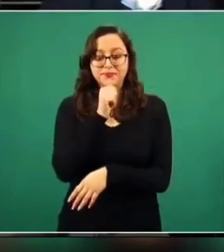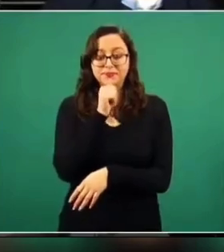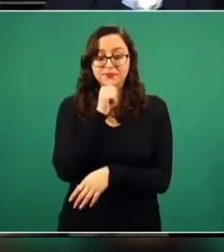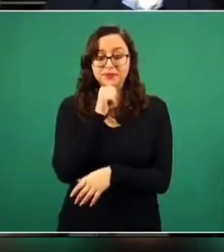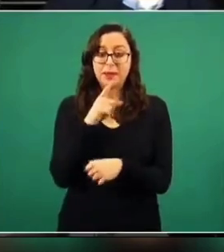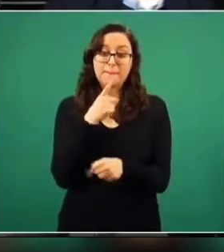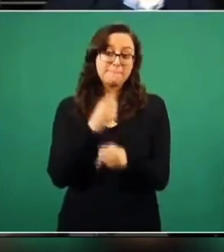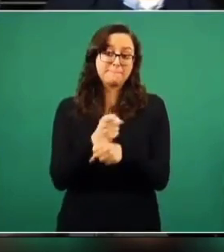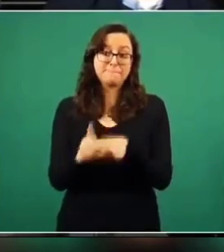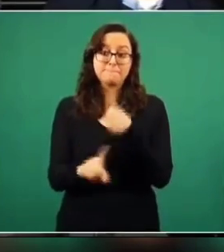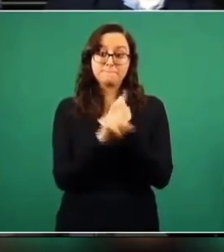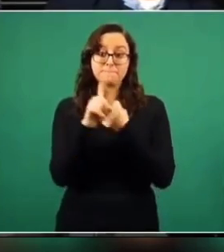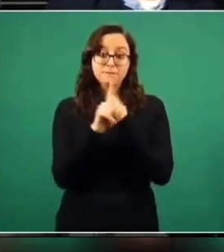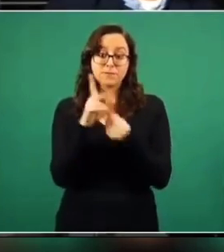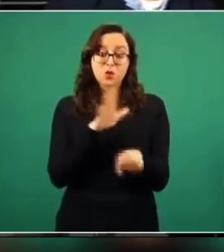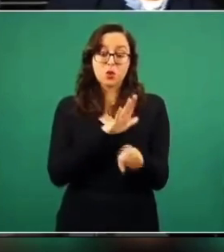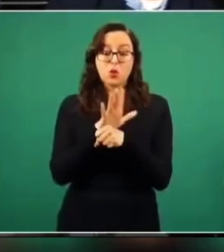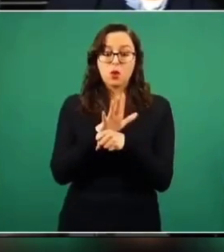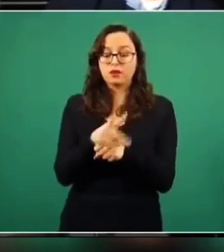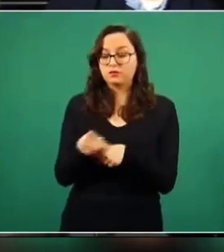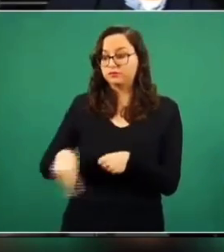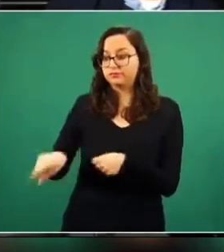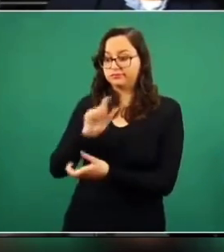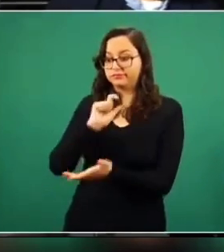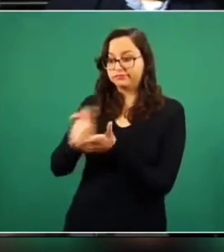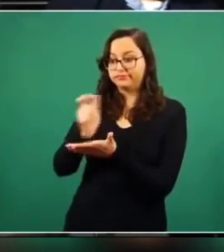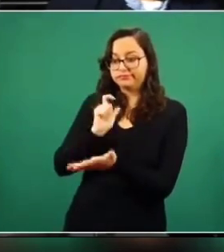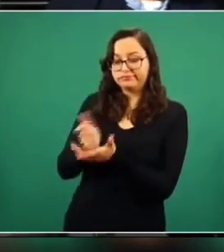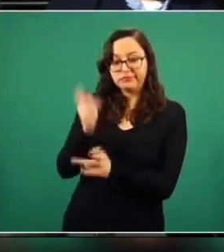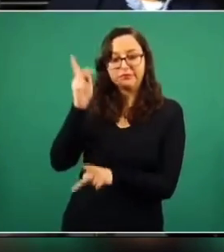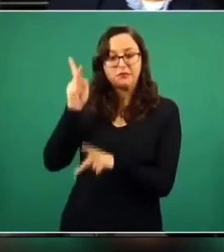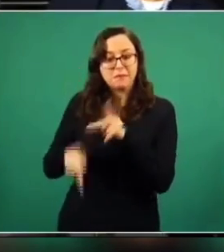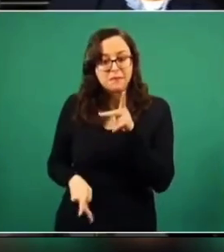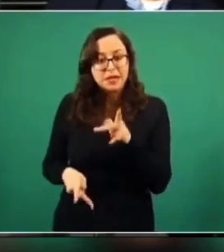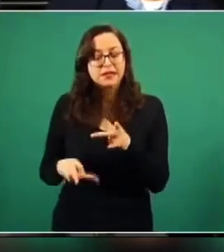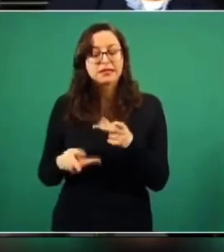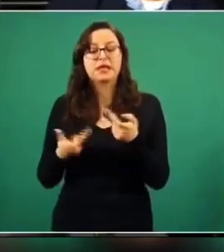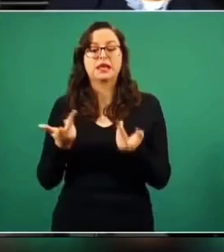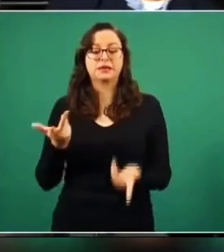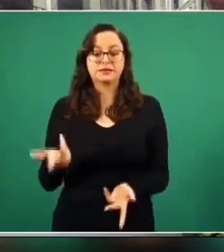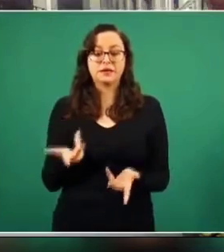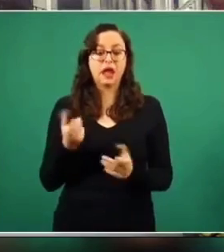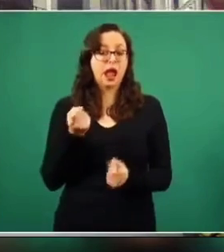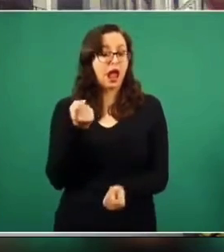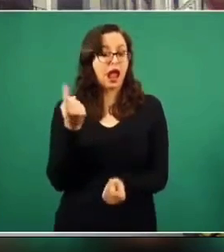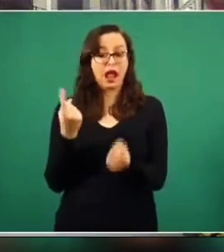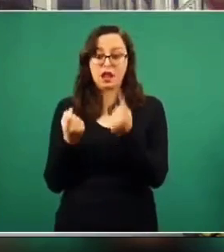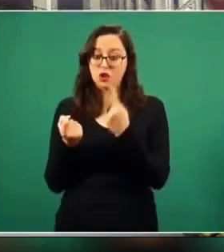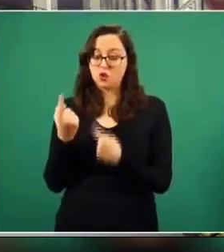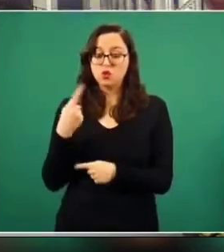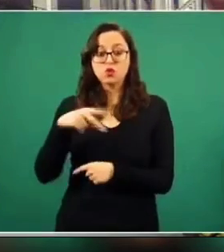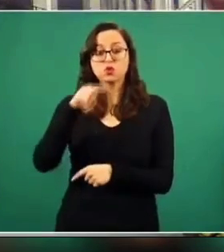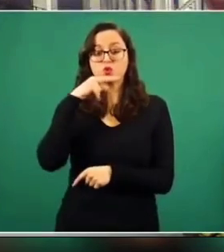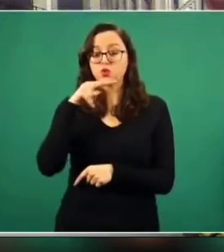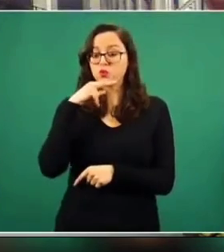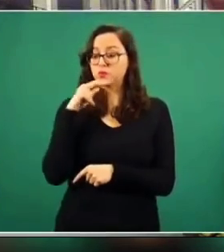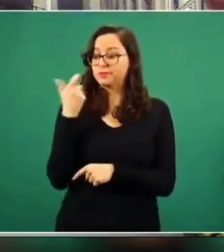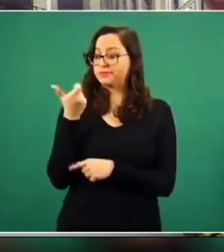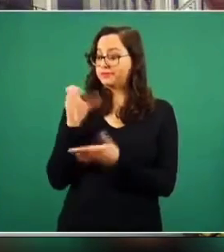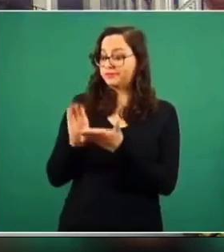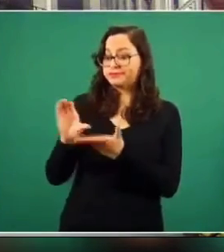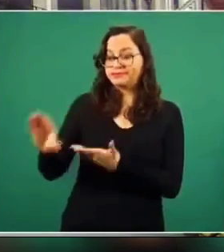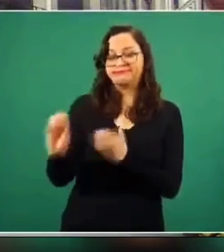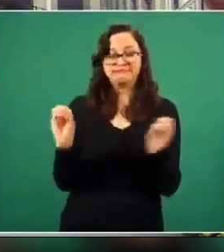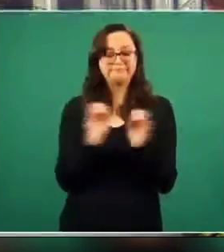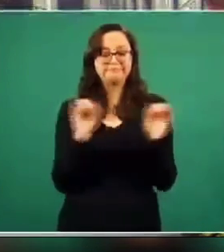primero, de que no recibían sus sueldos completos. Muchos de ellos no recibían hasta ese momento su aguinaldo y